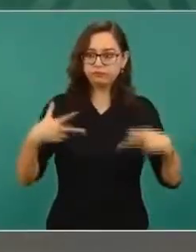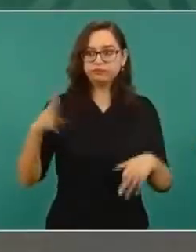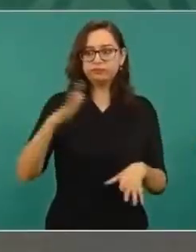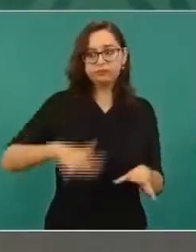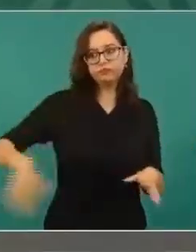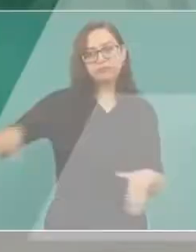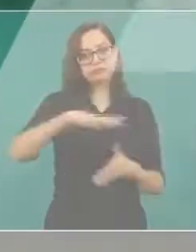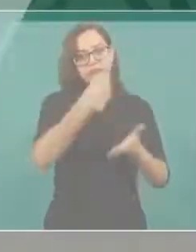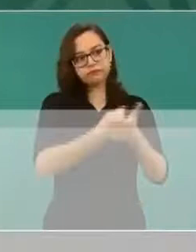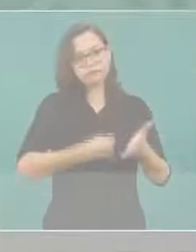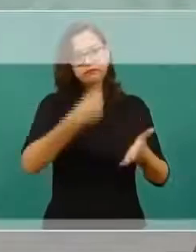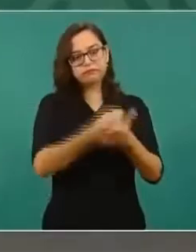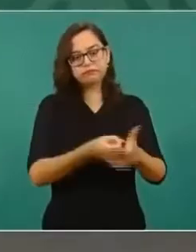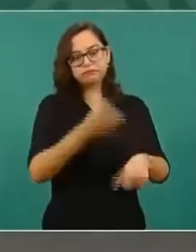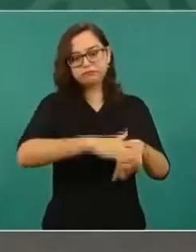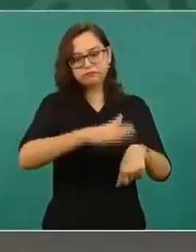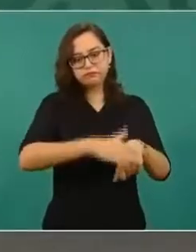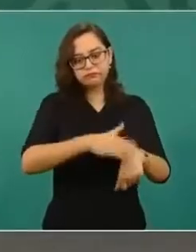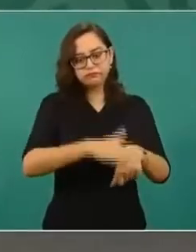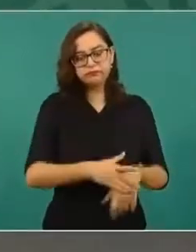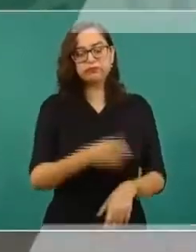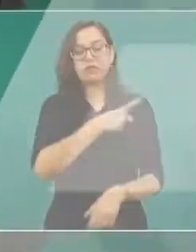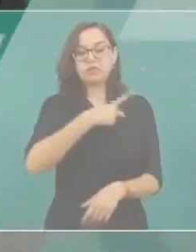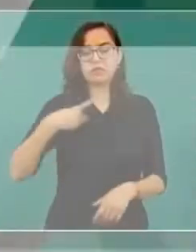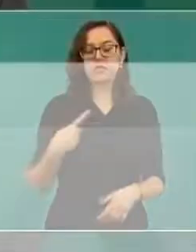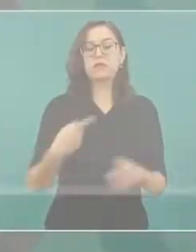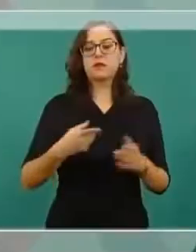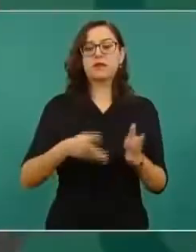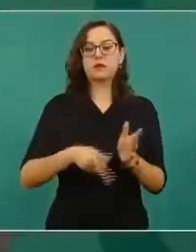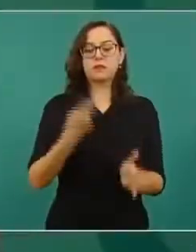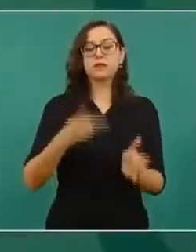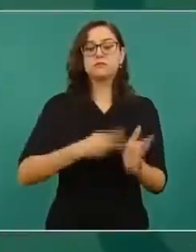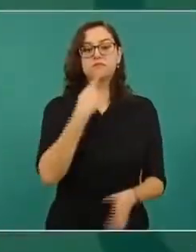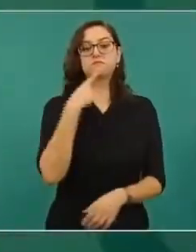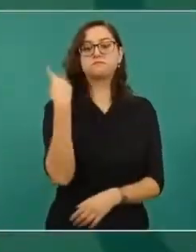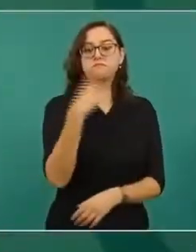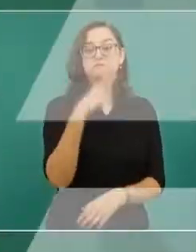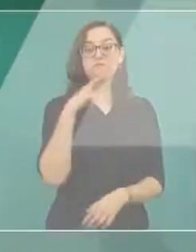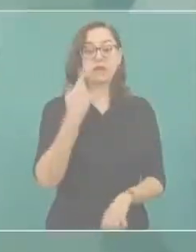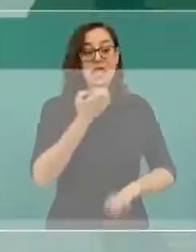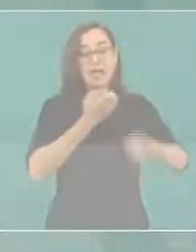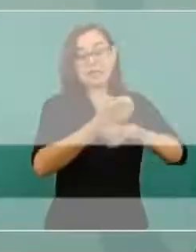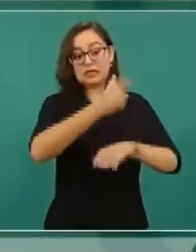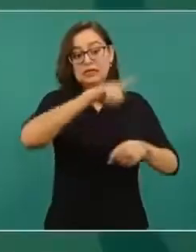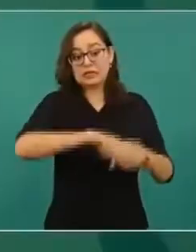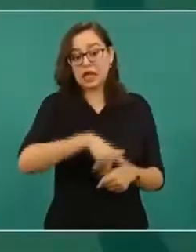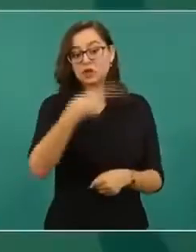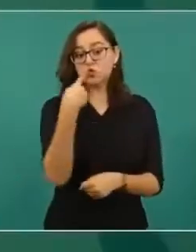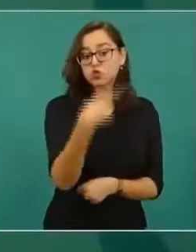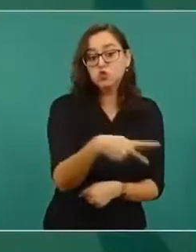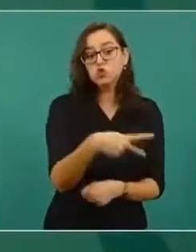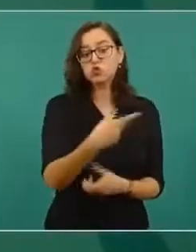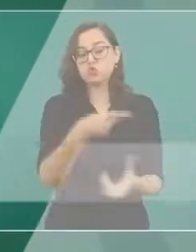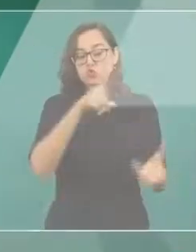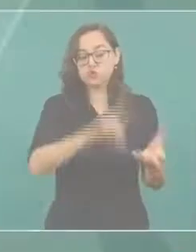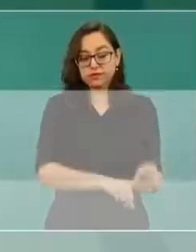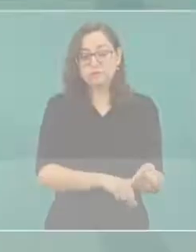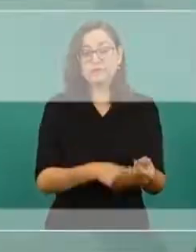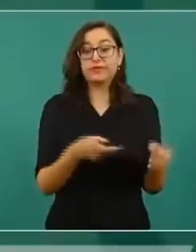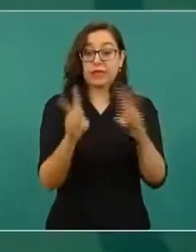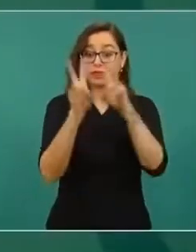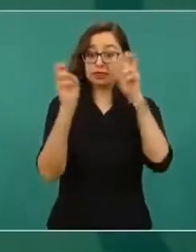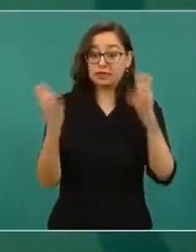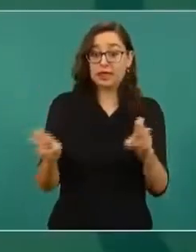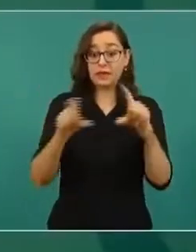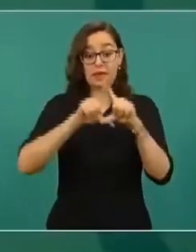que denunciar cada vez más. En el caso de los delitos federales, nosotros todo lo